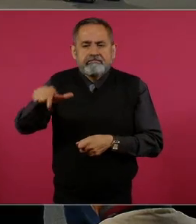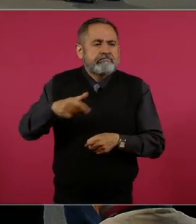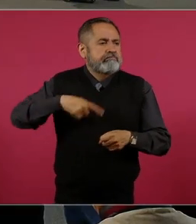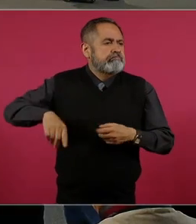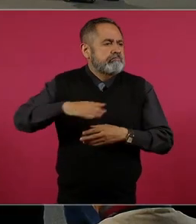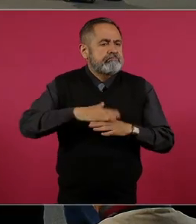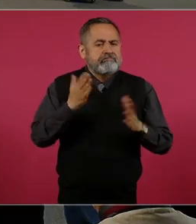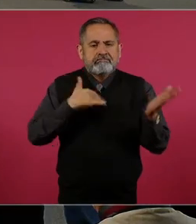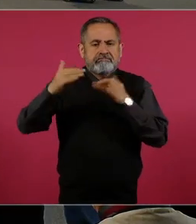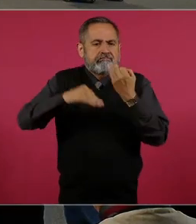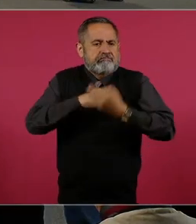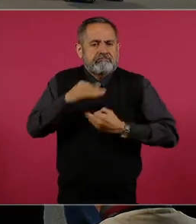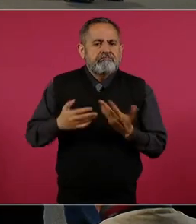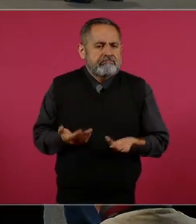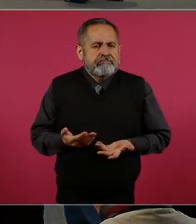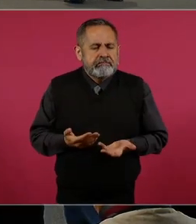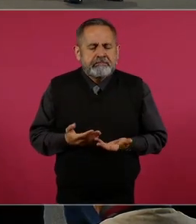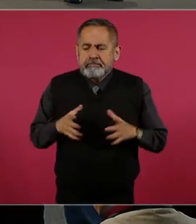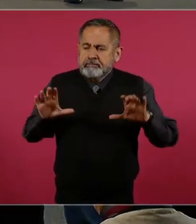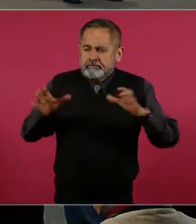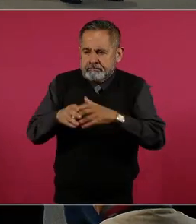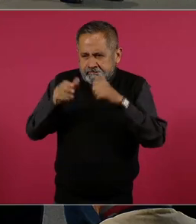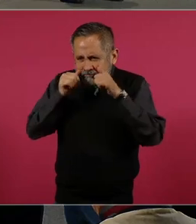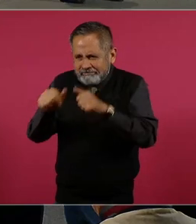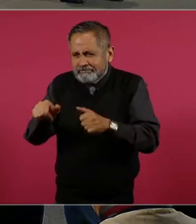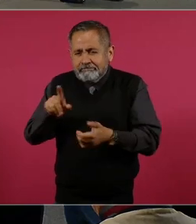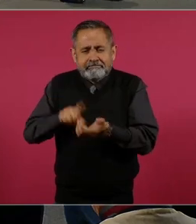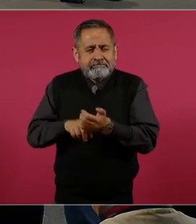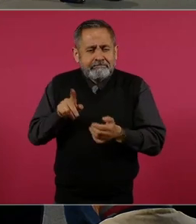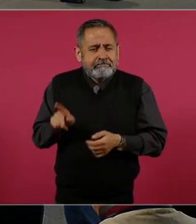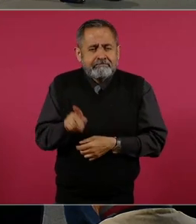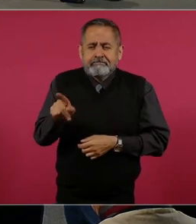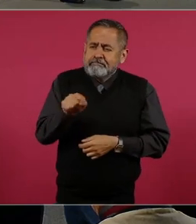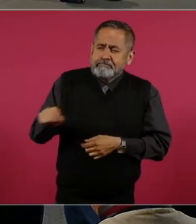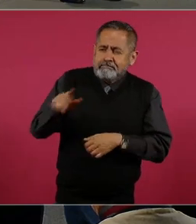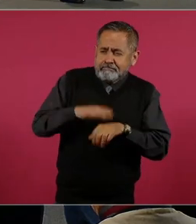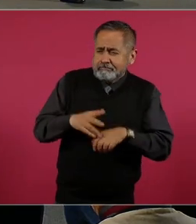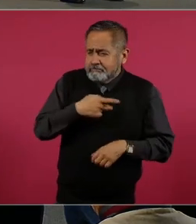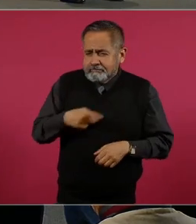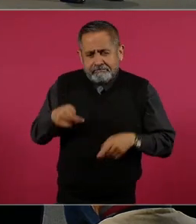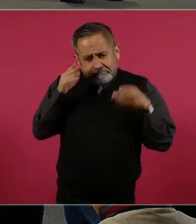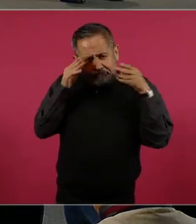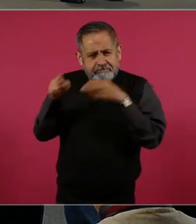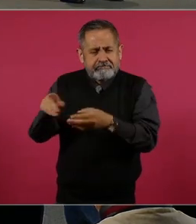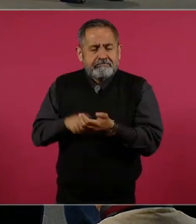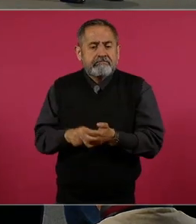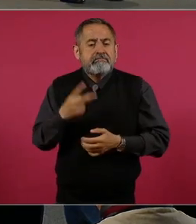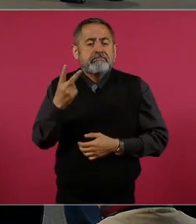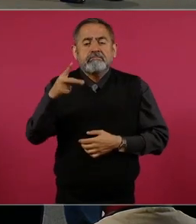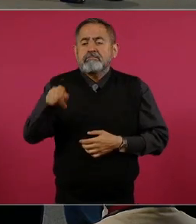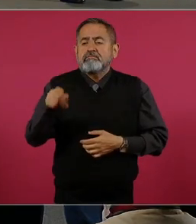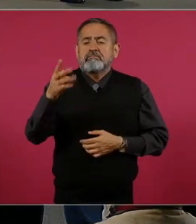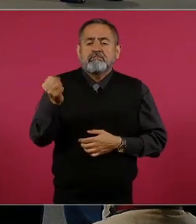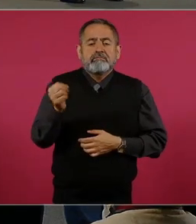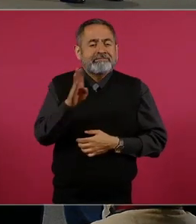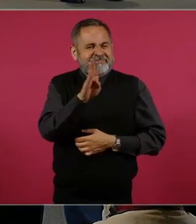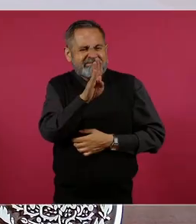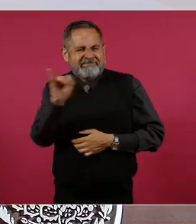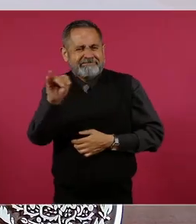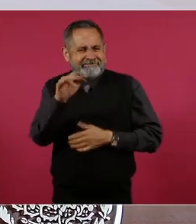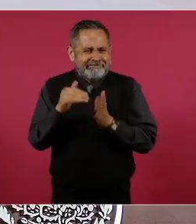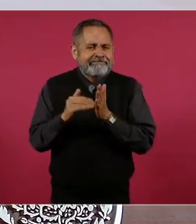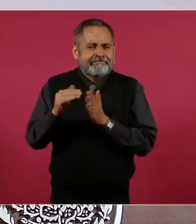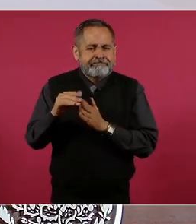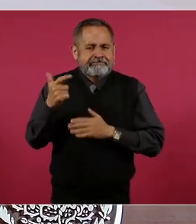focalizado la inversión de manera regional hacia regiones menos favorecidas del país. Son 2.9 billones de